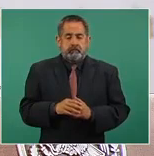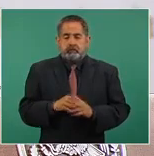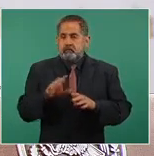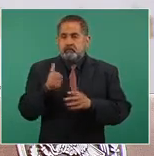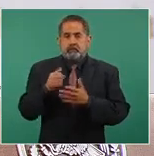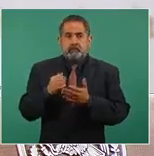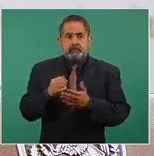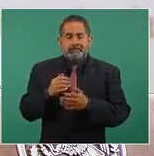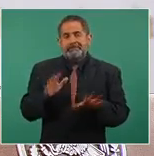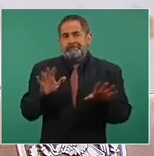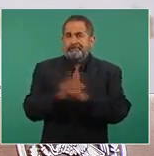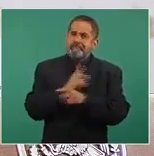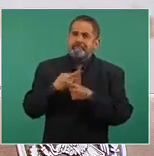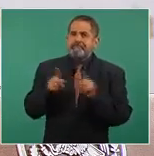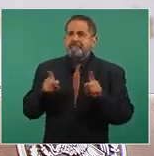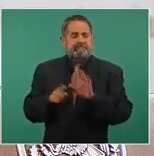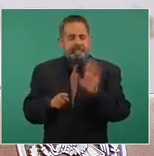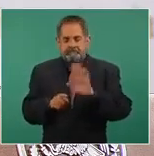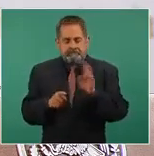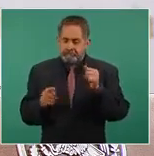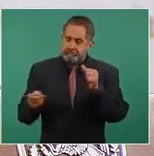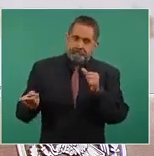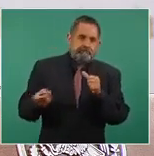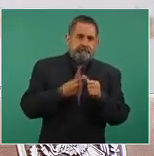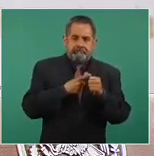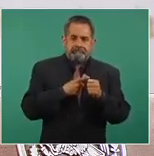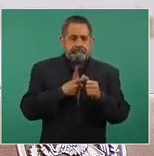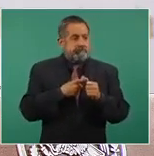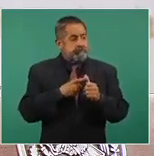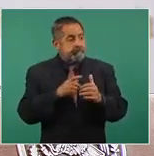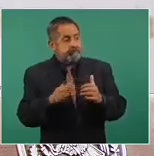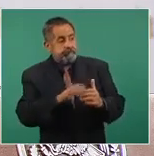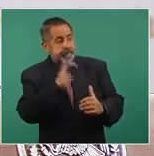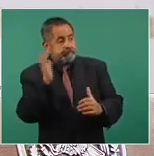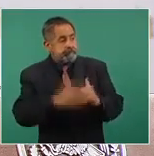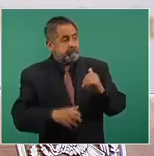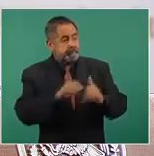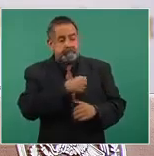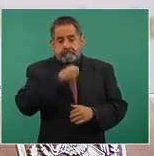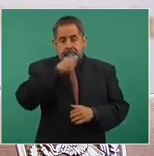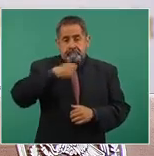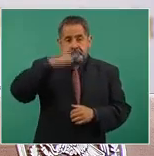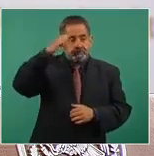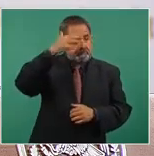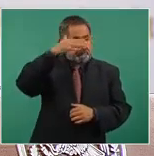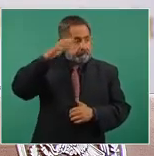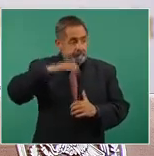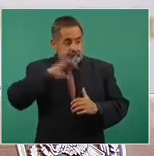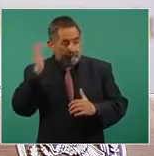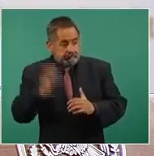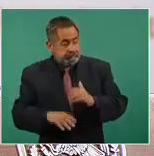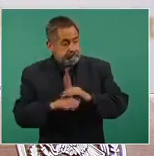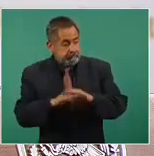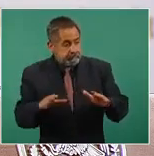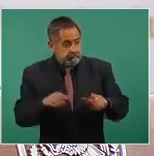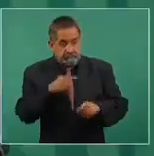decisión hasta terminar lo más pronto posible de vacunar a los adultos mayores.